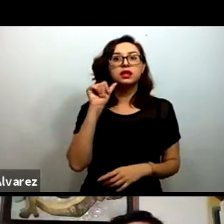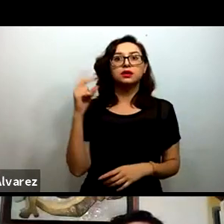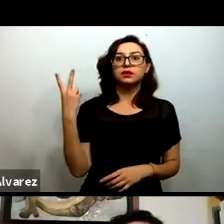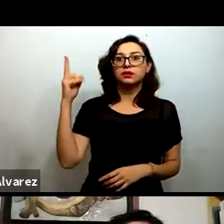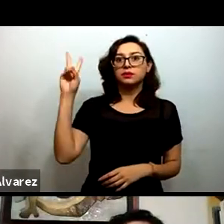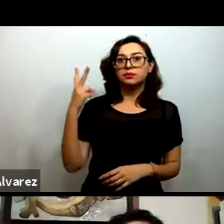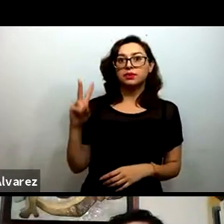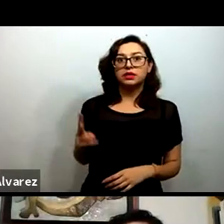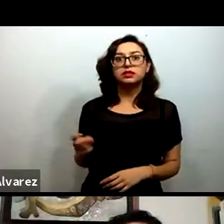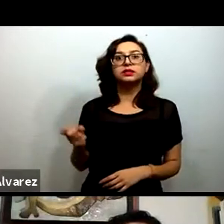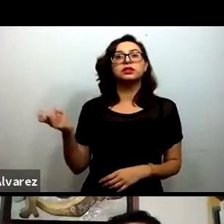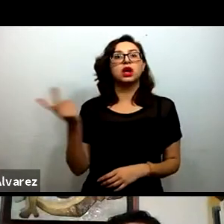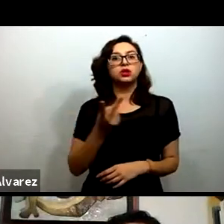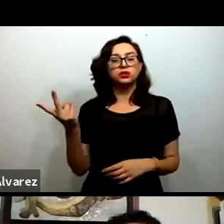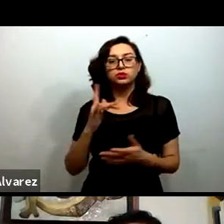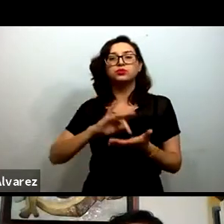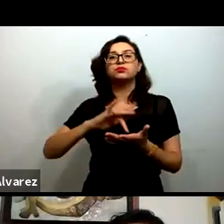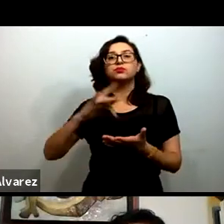por los servicios de este chat.